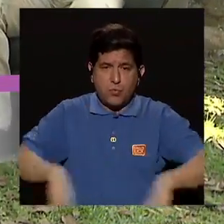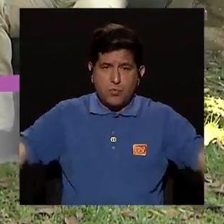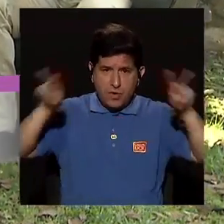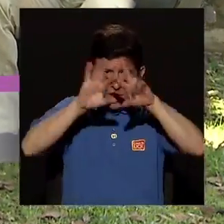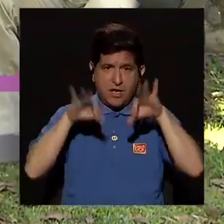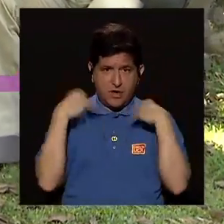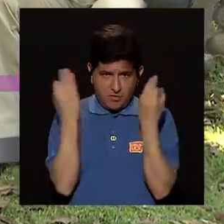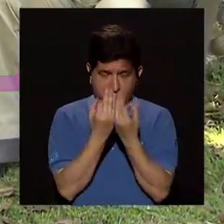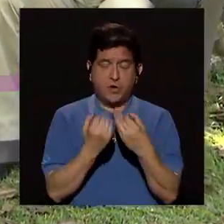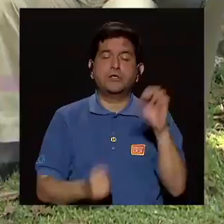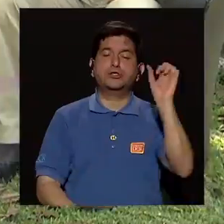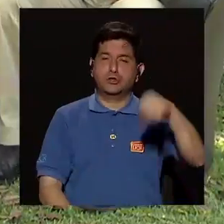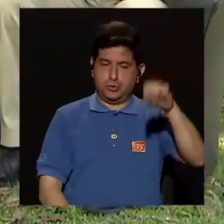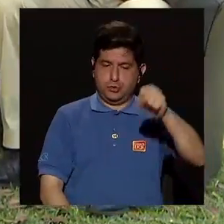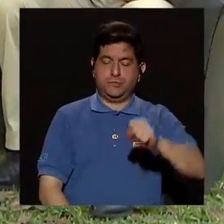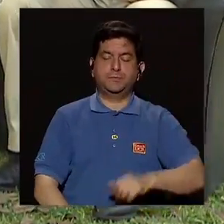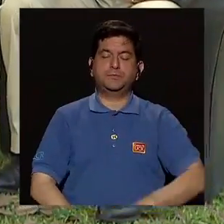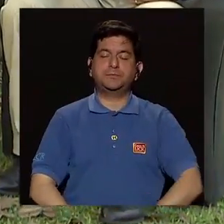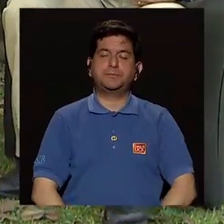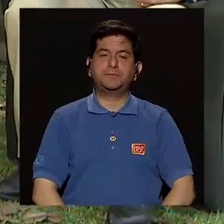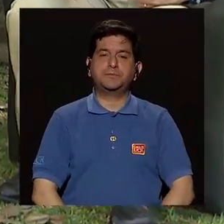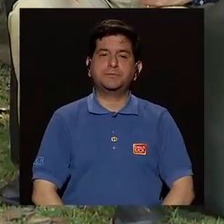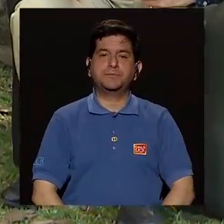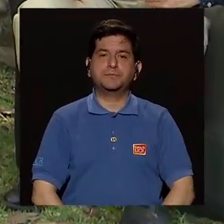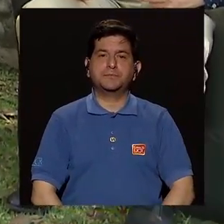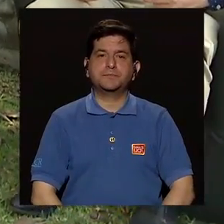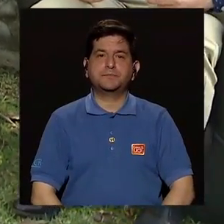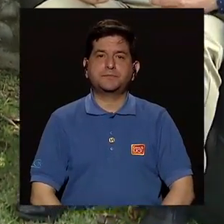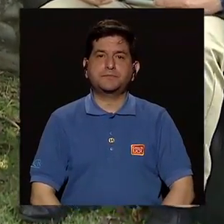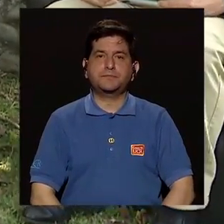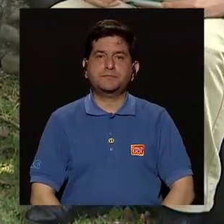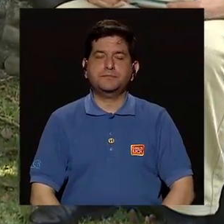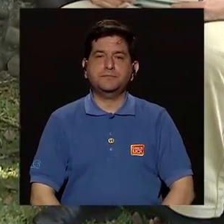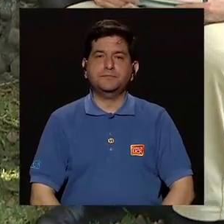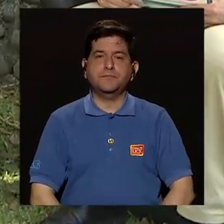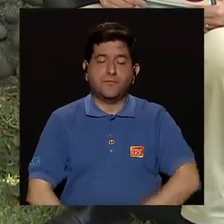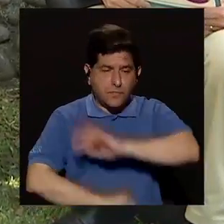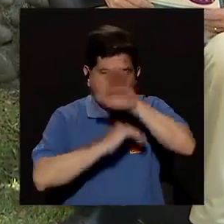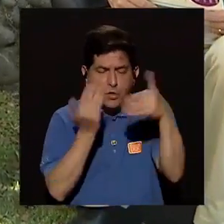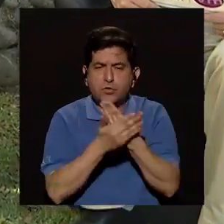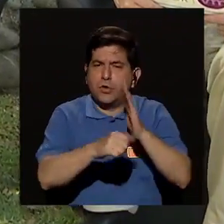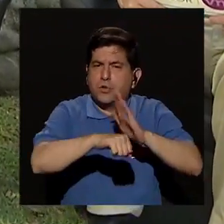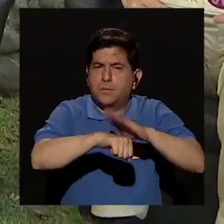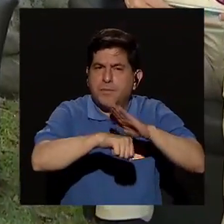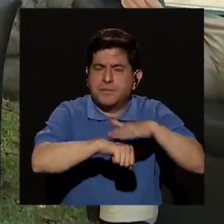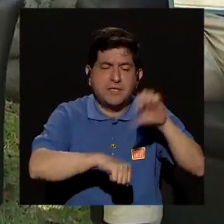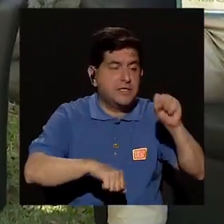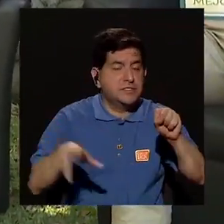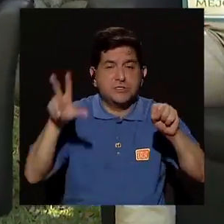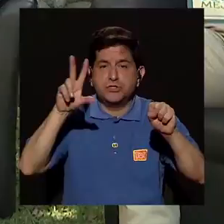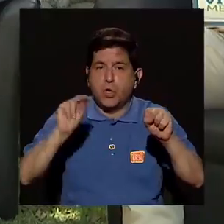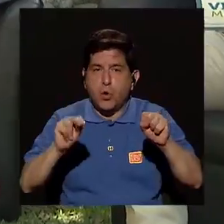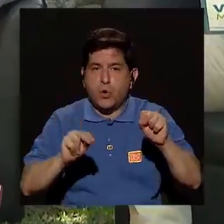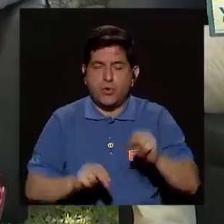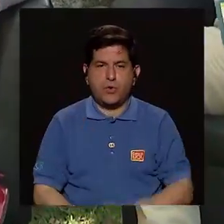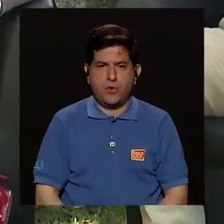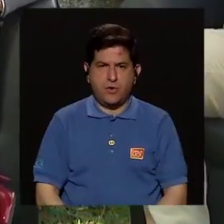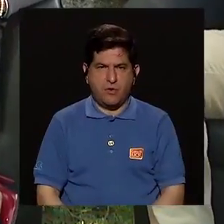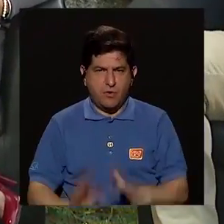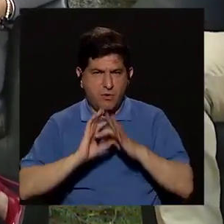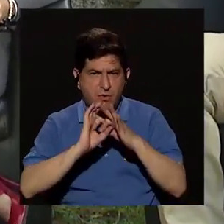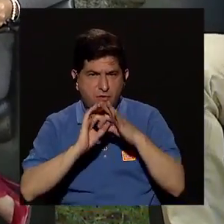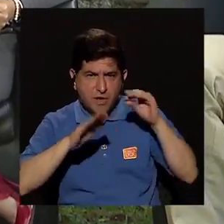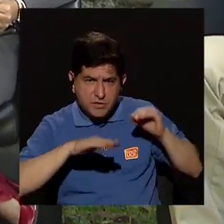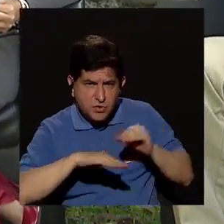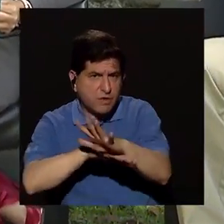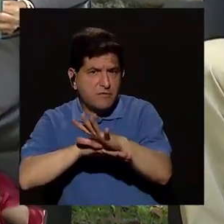familias. Sí. claros. Cuando, más bien, todo eso que se le permita o no se les permita, ¿tiene que